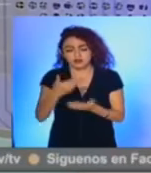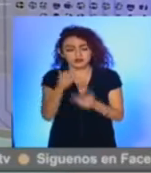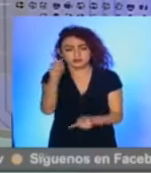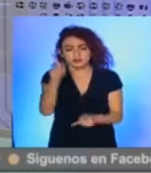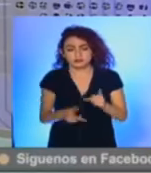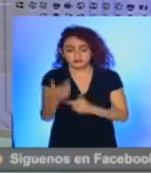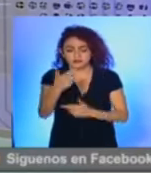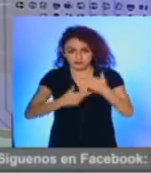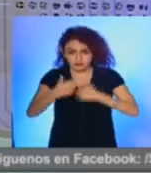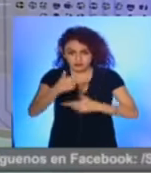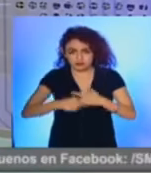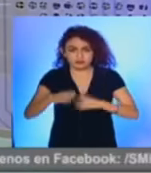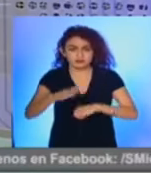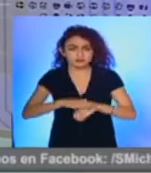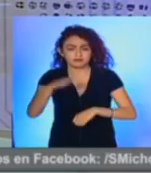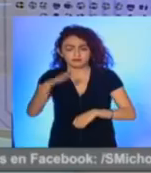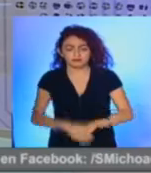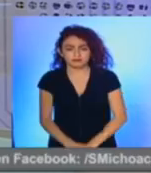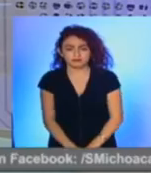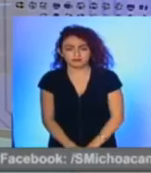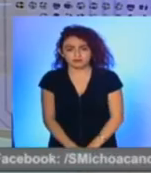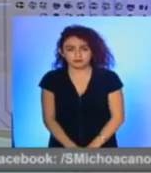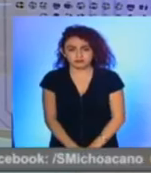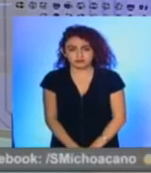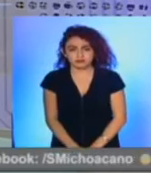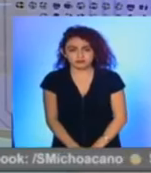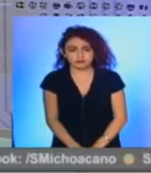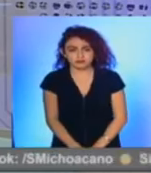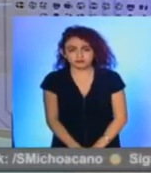Nosotros hacemos una pausa, regresamos con más.